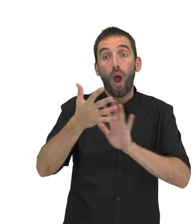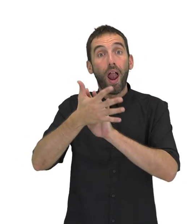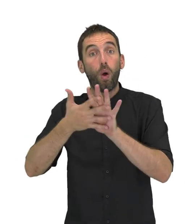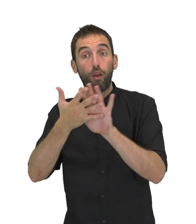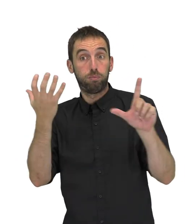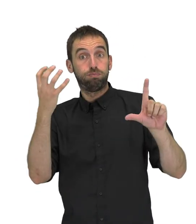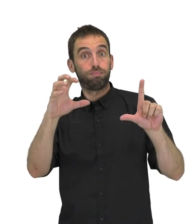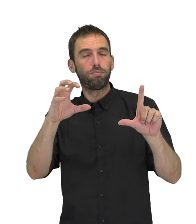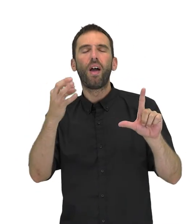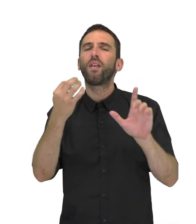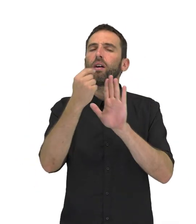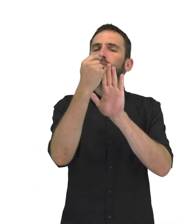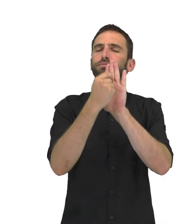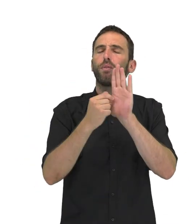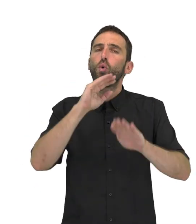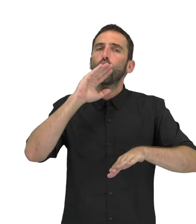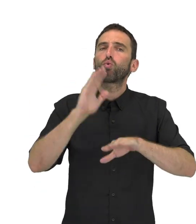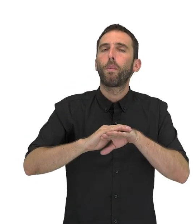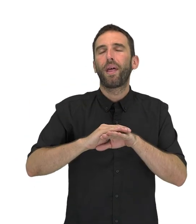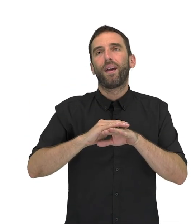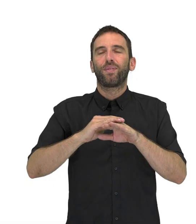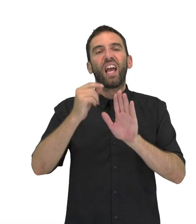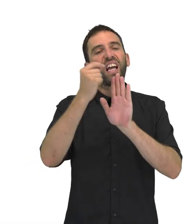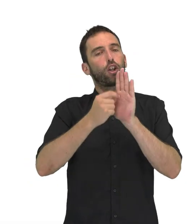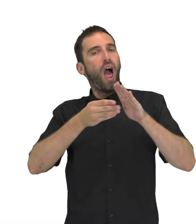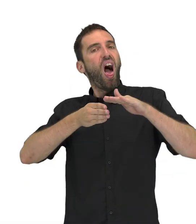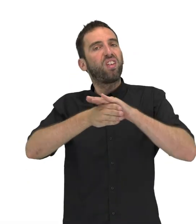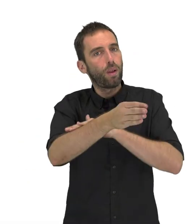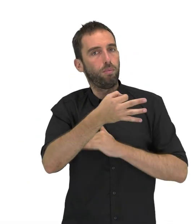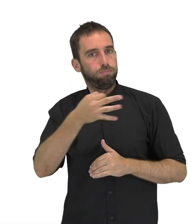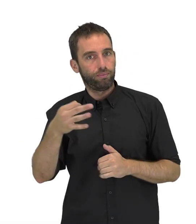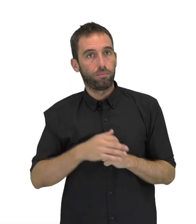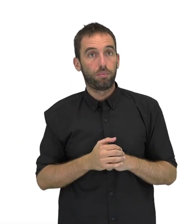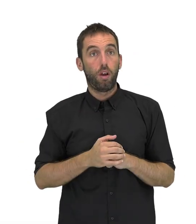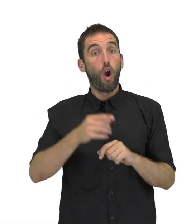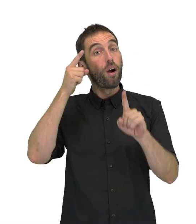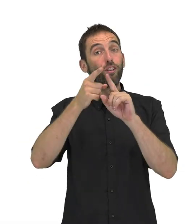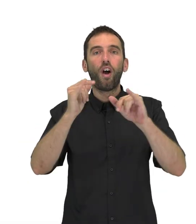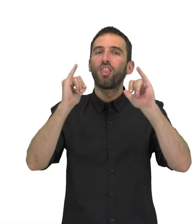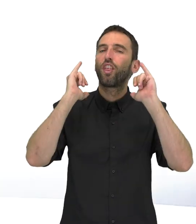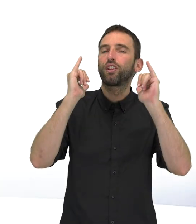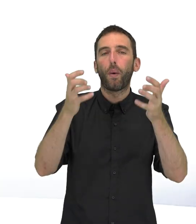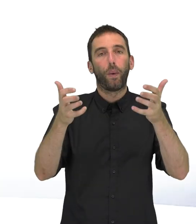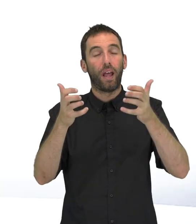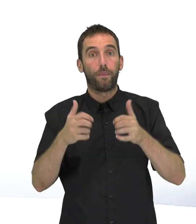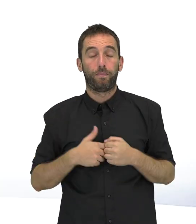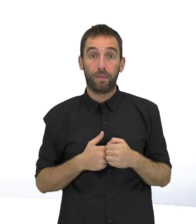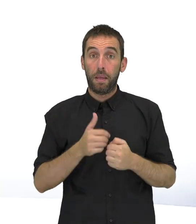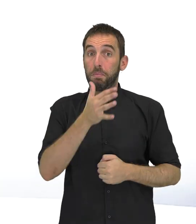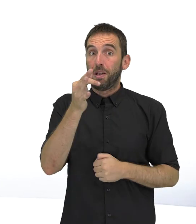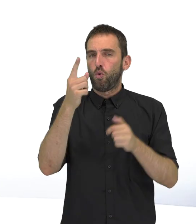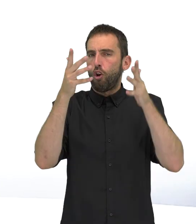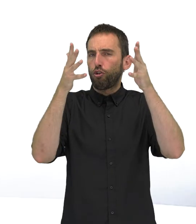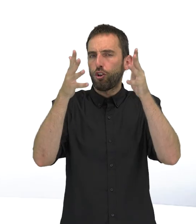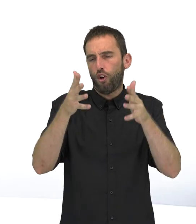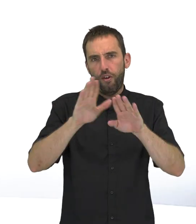la interpretación en lengua de signos cumplen los criterios de accesibilidad, para así disfrutar de todas las ventajas. Un consejo final.